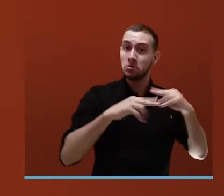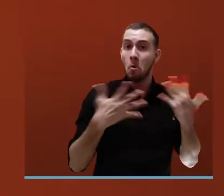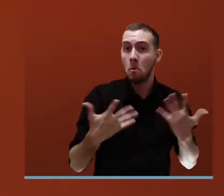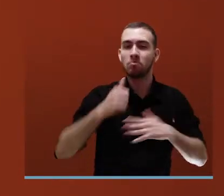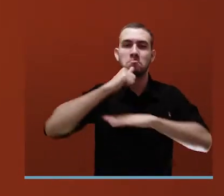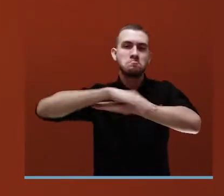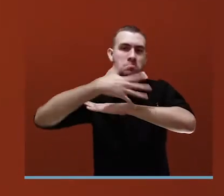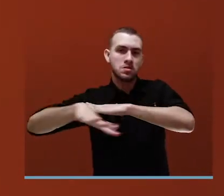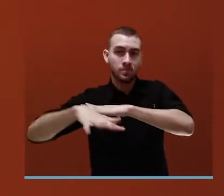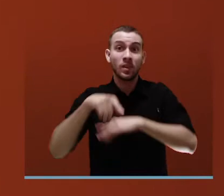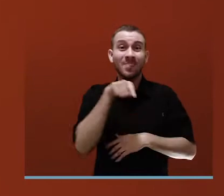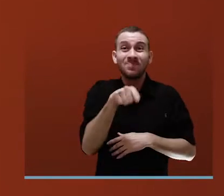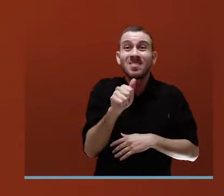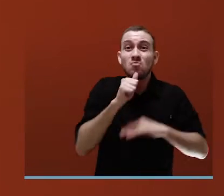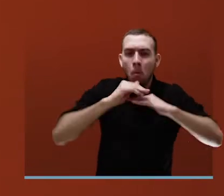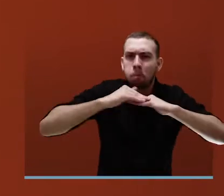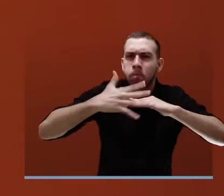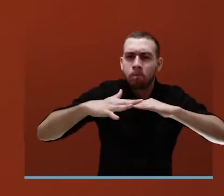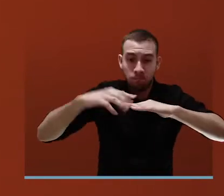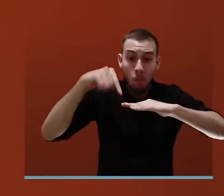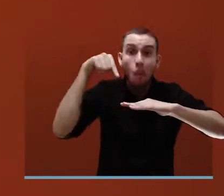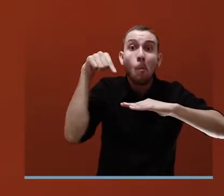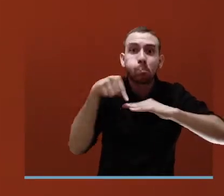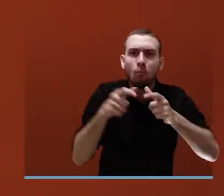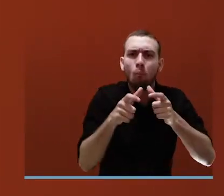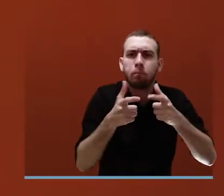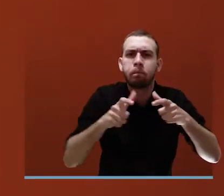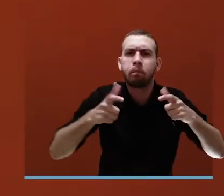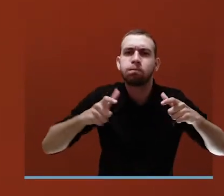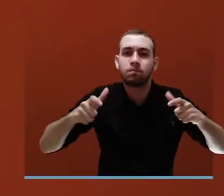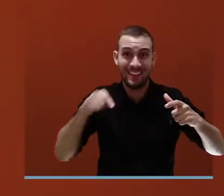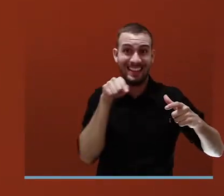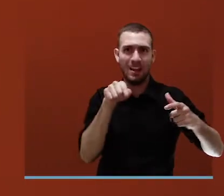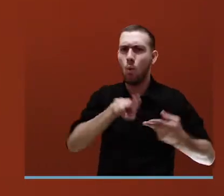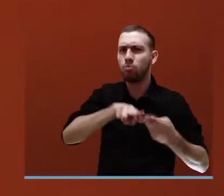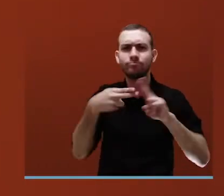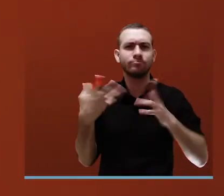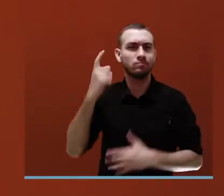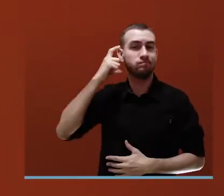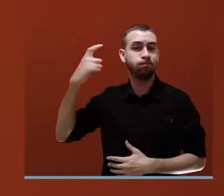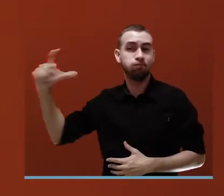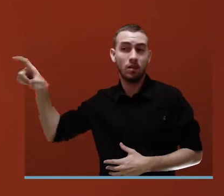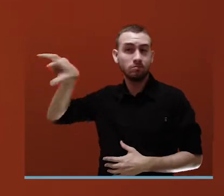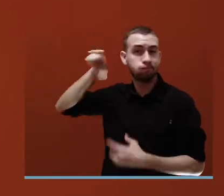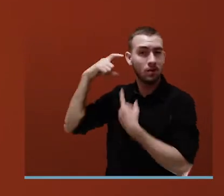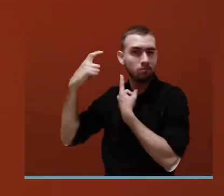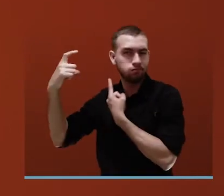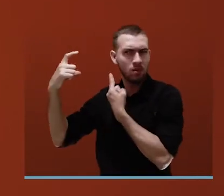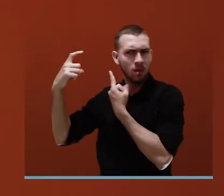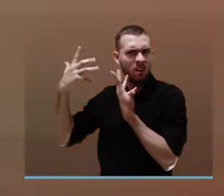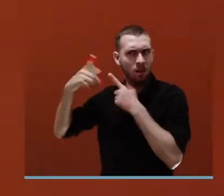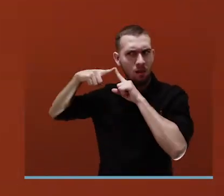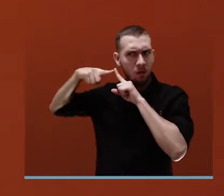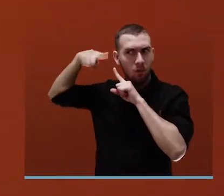en el agua, están en el aire. Cuando el objeto que produce sonido se mueve, genera un cambio en la distancia entre los picos de